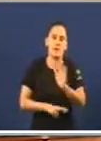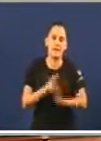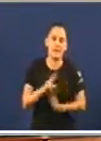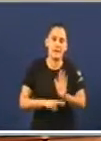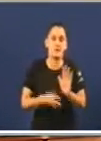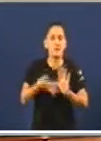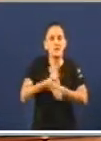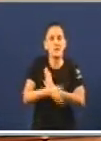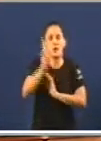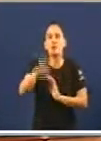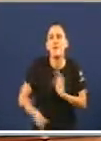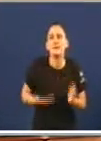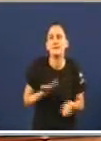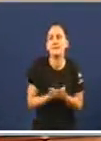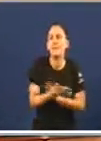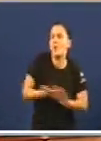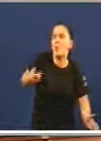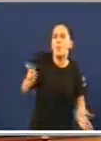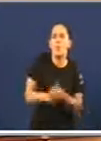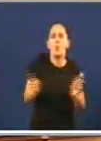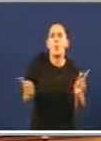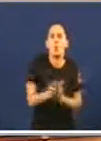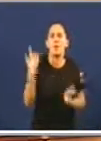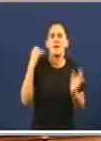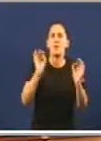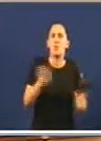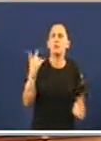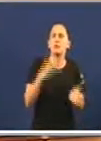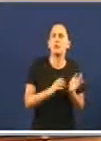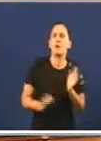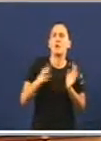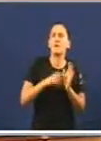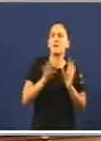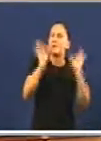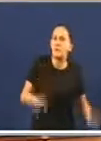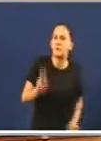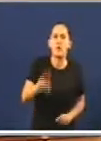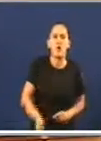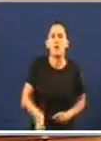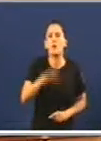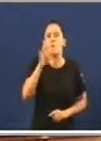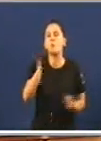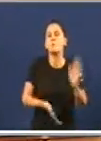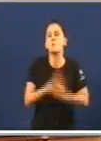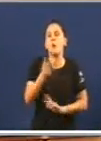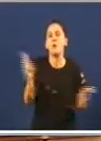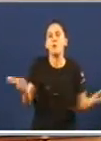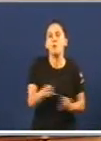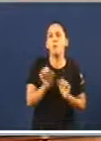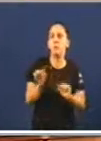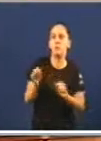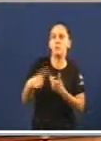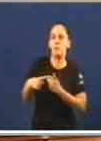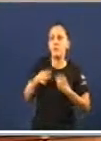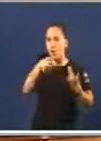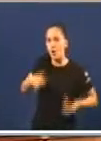é unha proposta express como a que sufrimos no ano 2015 o noso entender que cercenaba a participación. O